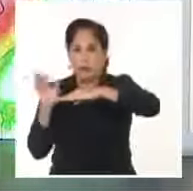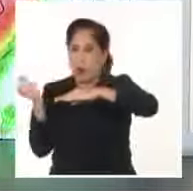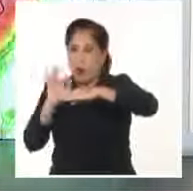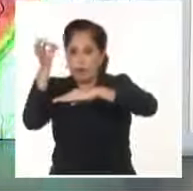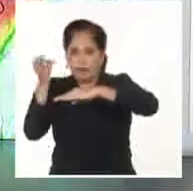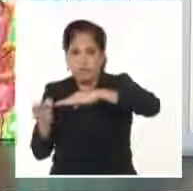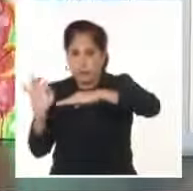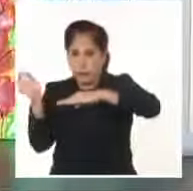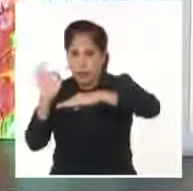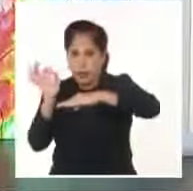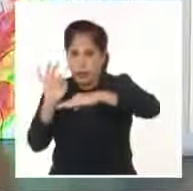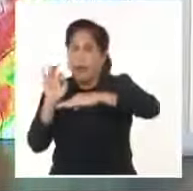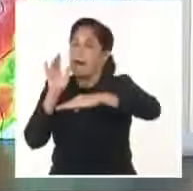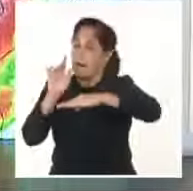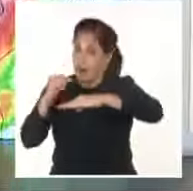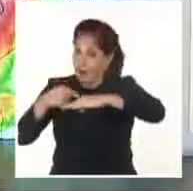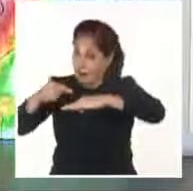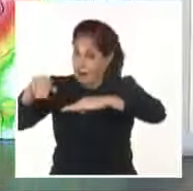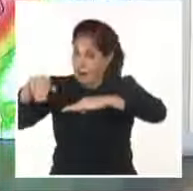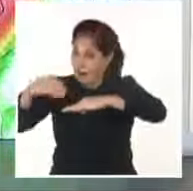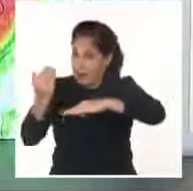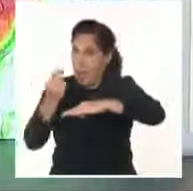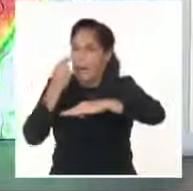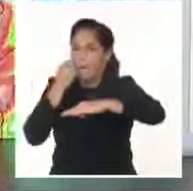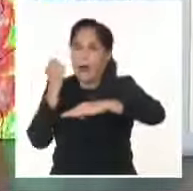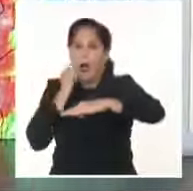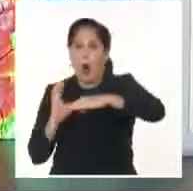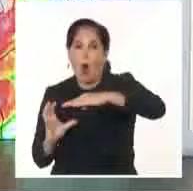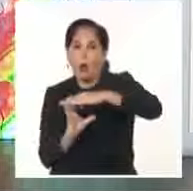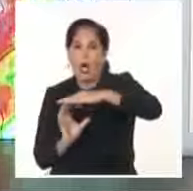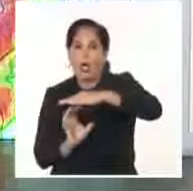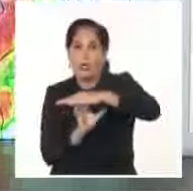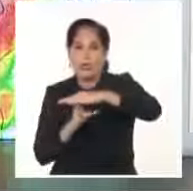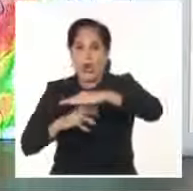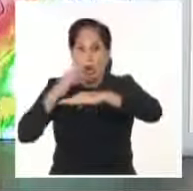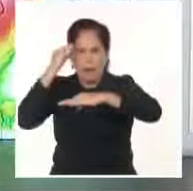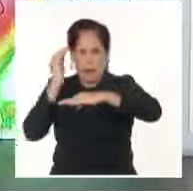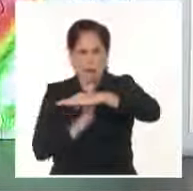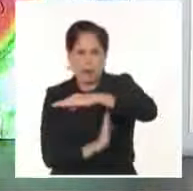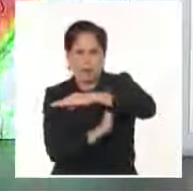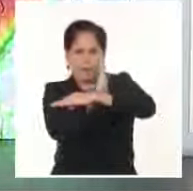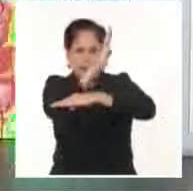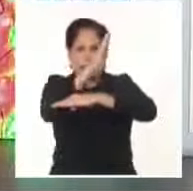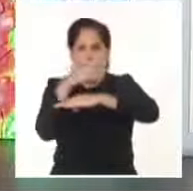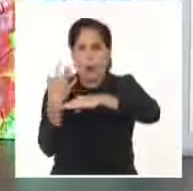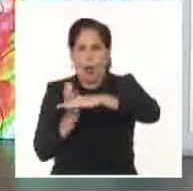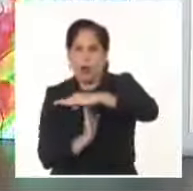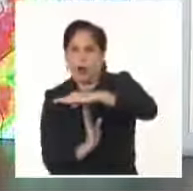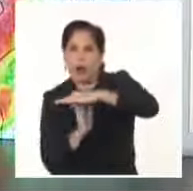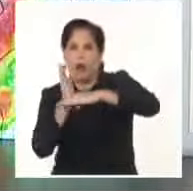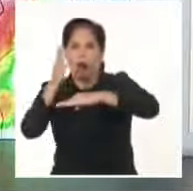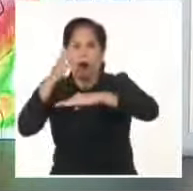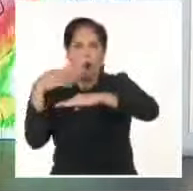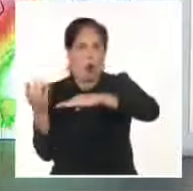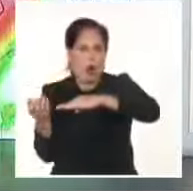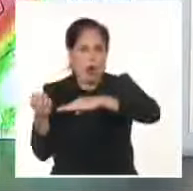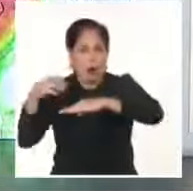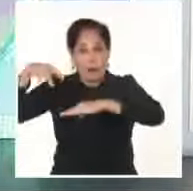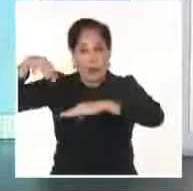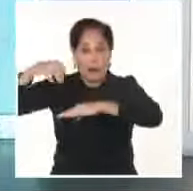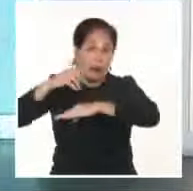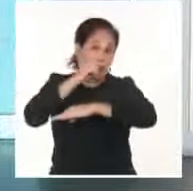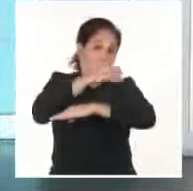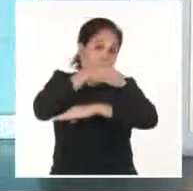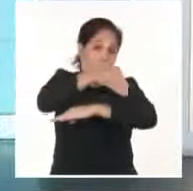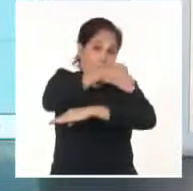tendrá para los próximos días una mayor, o a las próximas horas una mayor incertidumbre en cuanto a los pronósticos de trayectoria. Sin embargo, los que